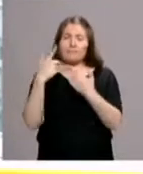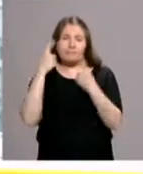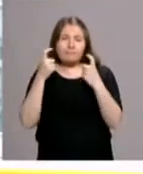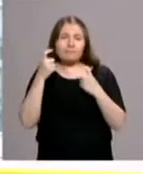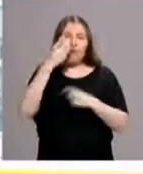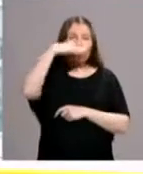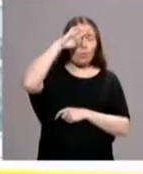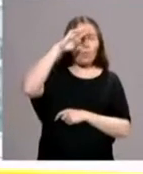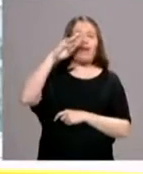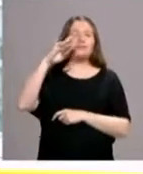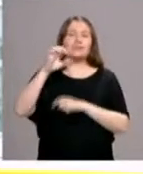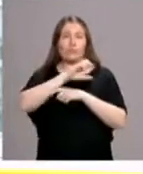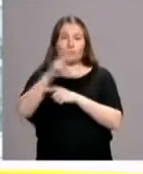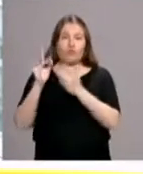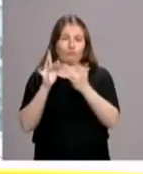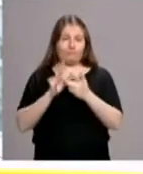Cuba y Estados Unidos.